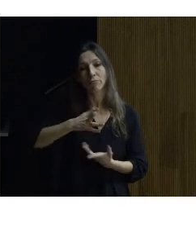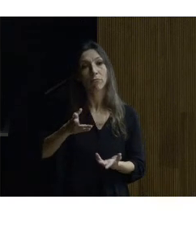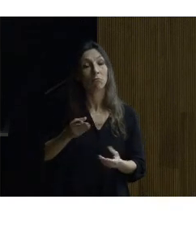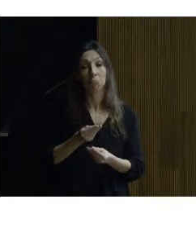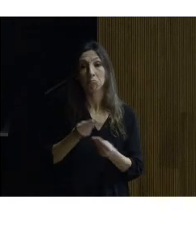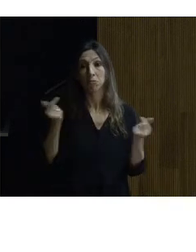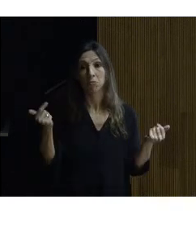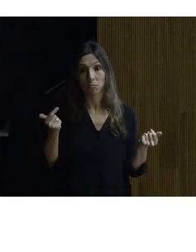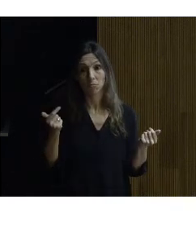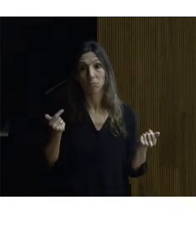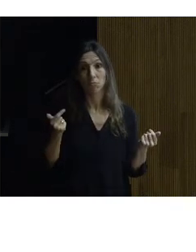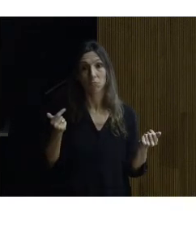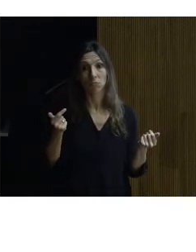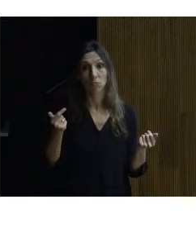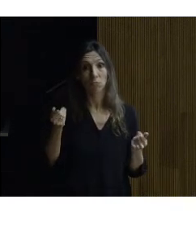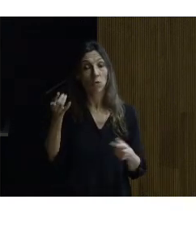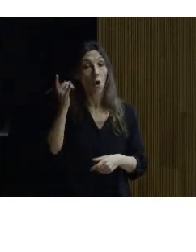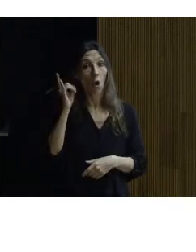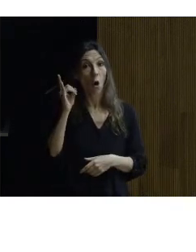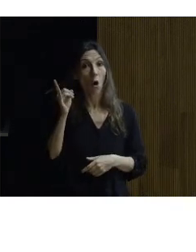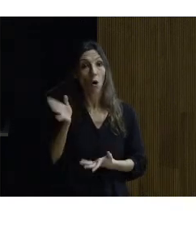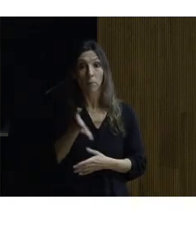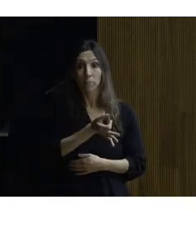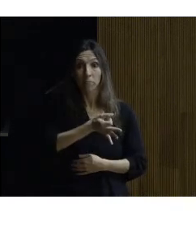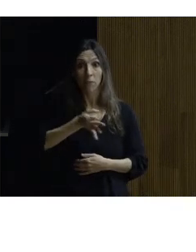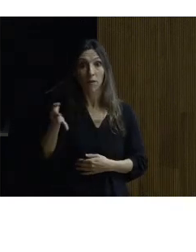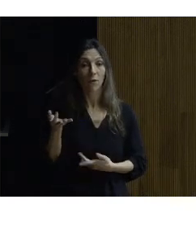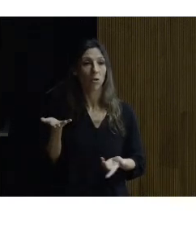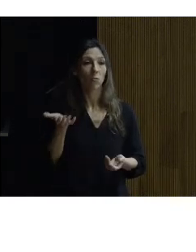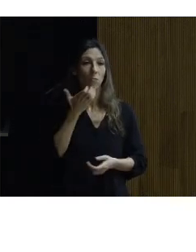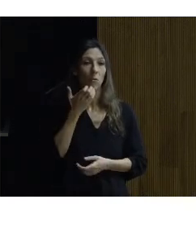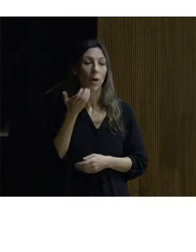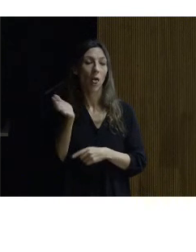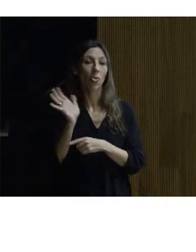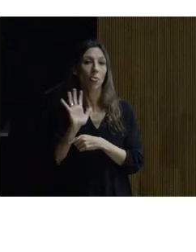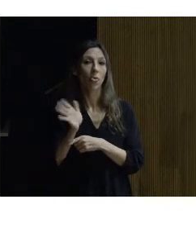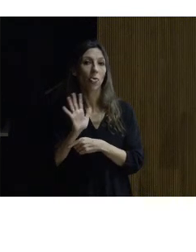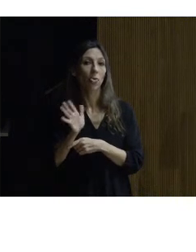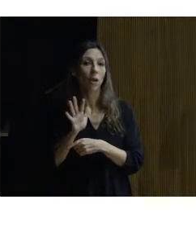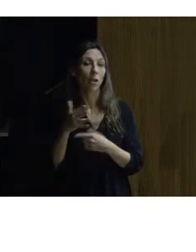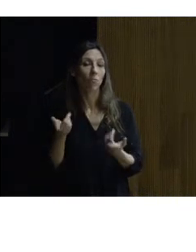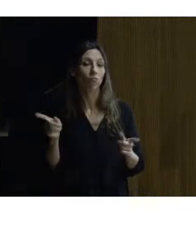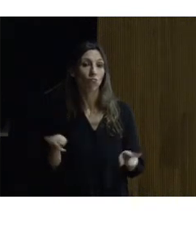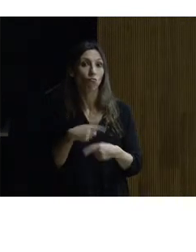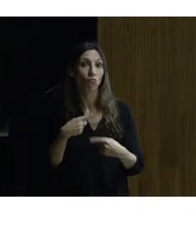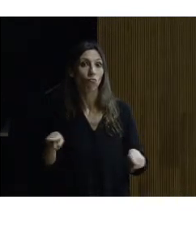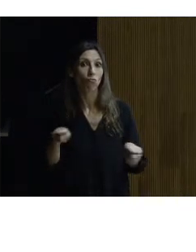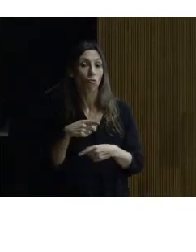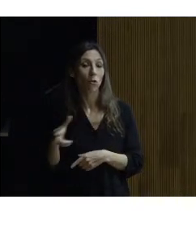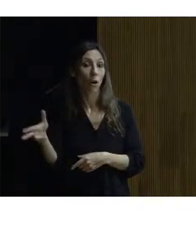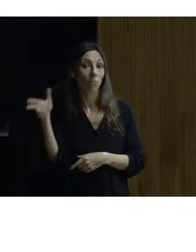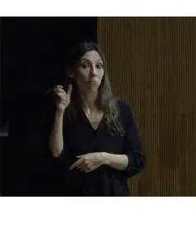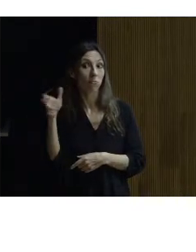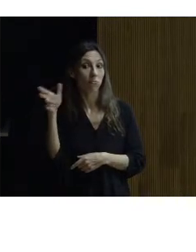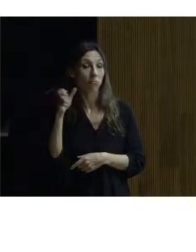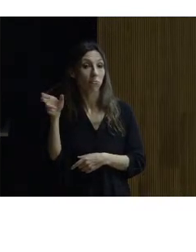le está llegando el sonido tal cual si estamos hablando de un cine la propia banda sonora emitida desde el reproductor es la que está entrando directamente en